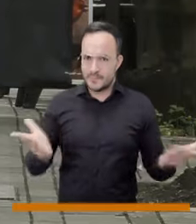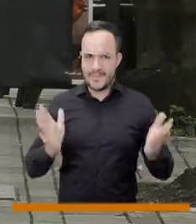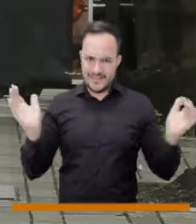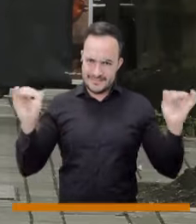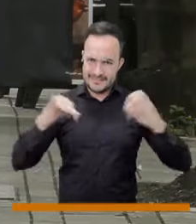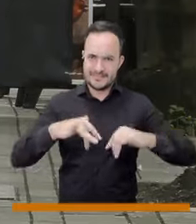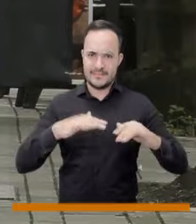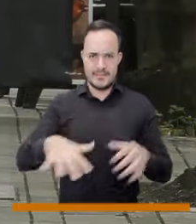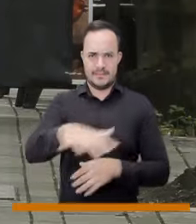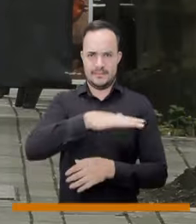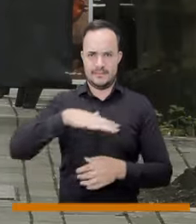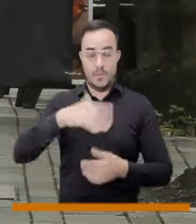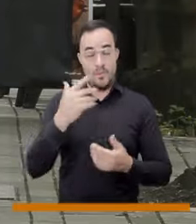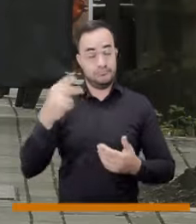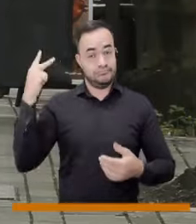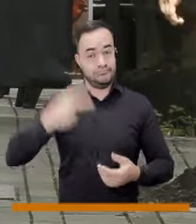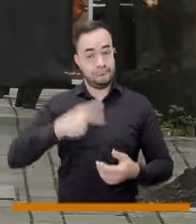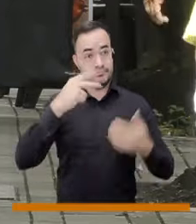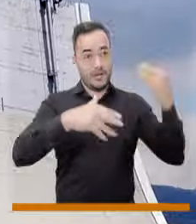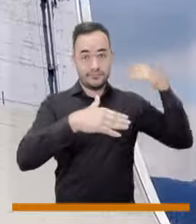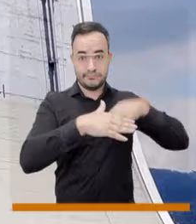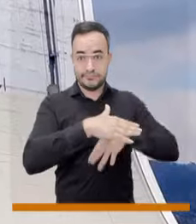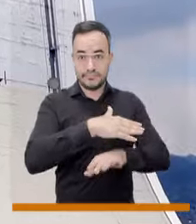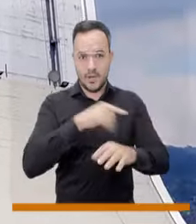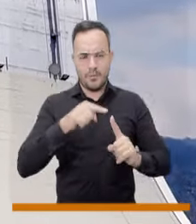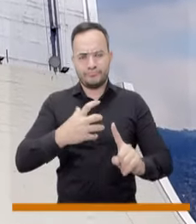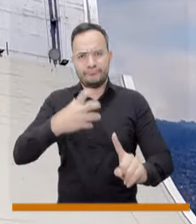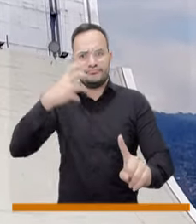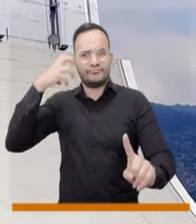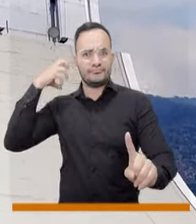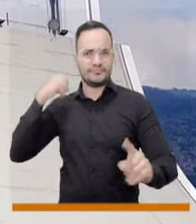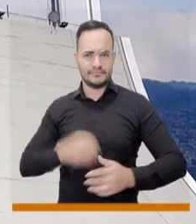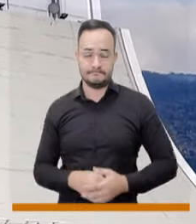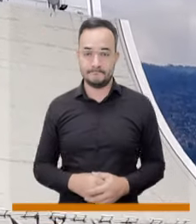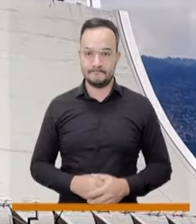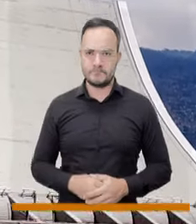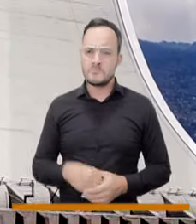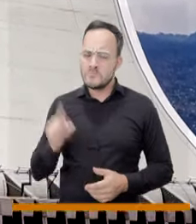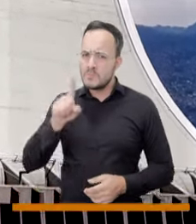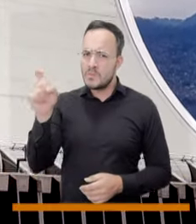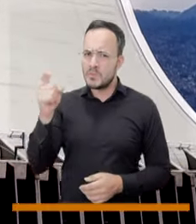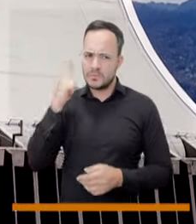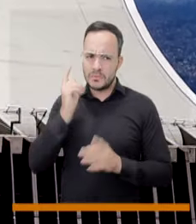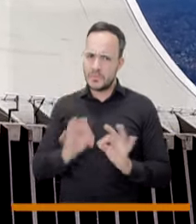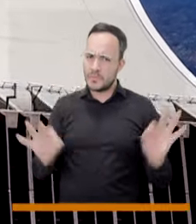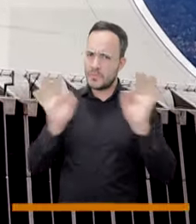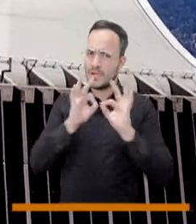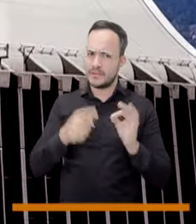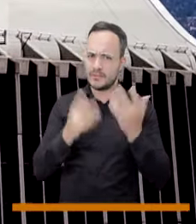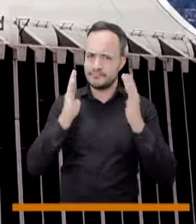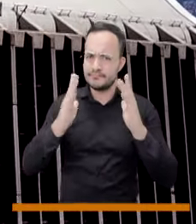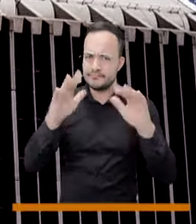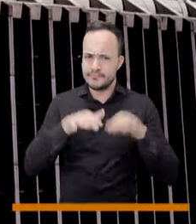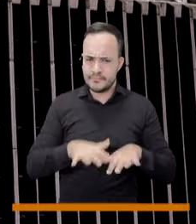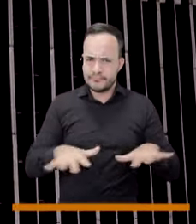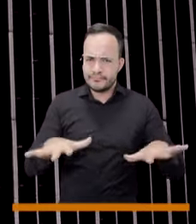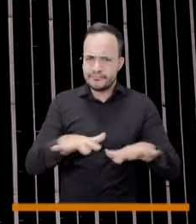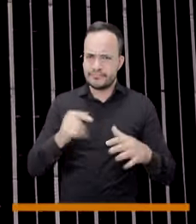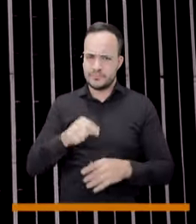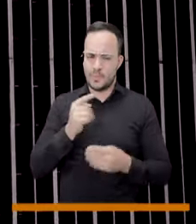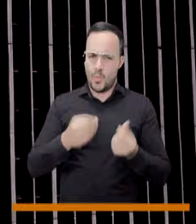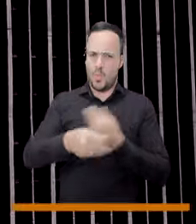territorio importante histórico y matricial para la ciudad pablo porque es importante la avenida la playa como eje